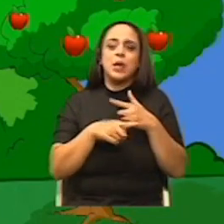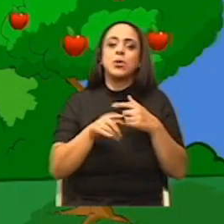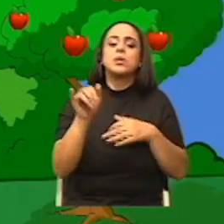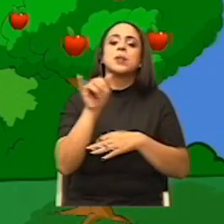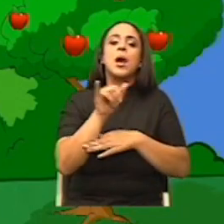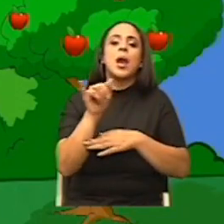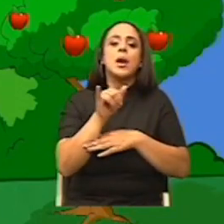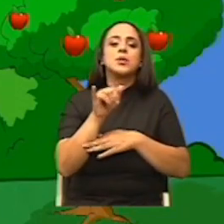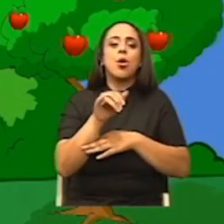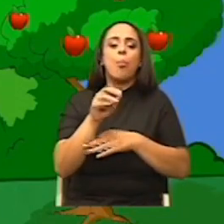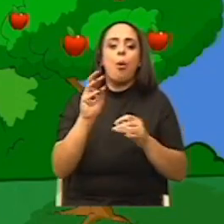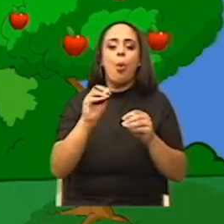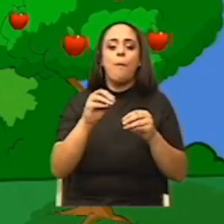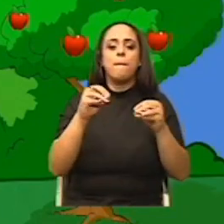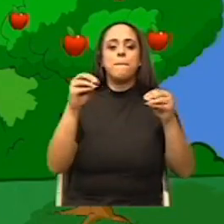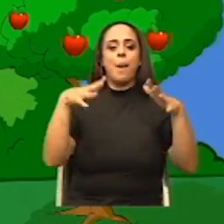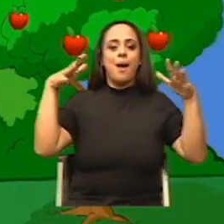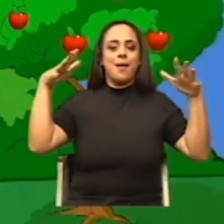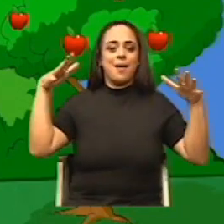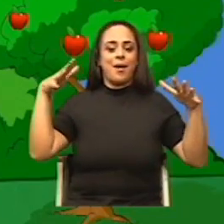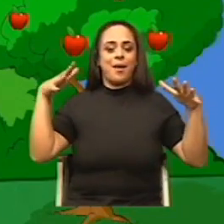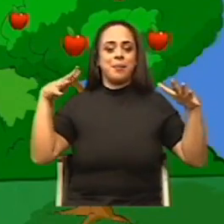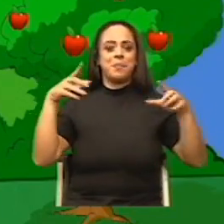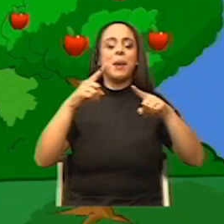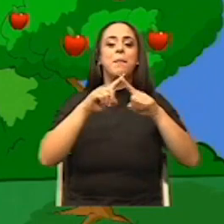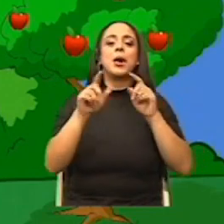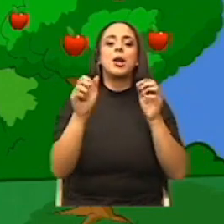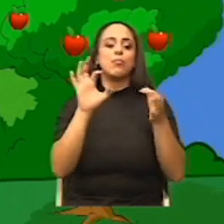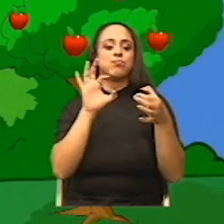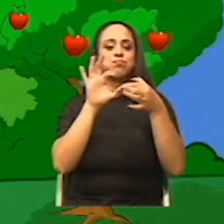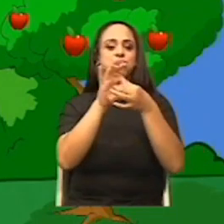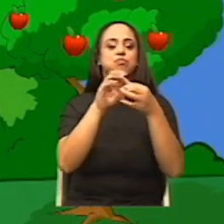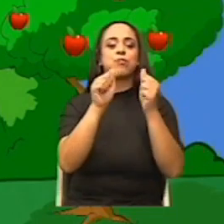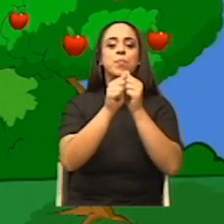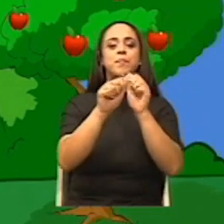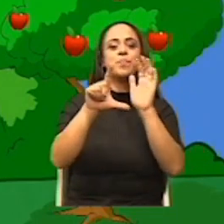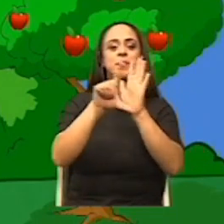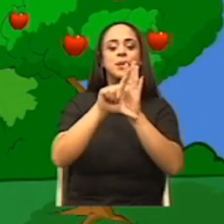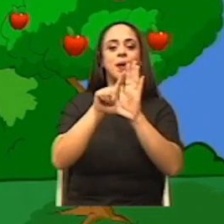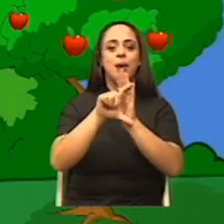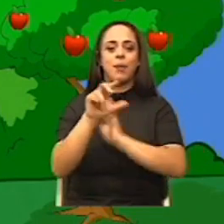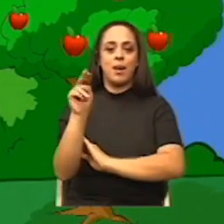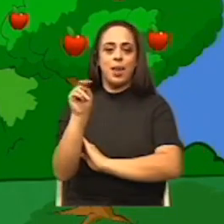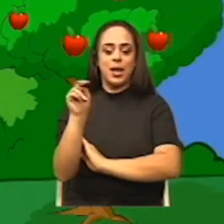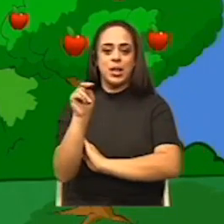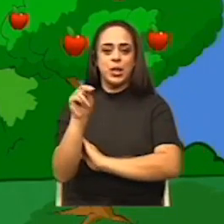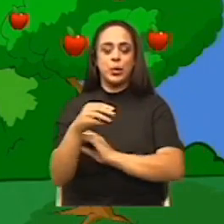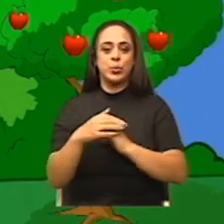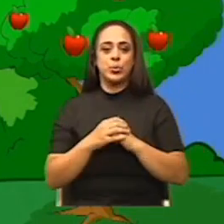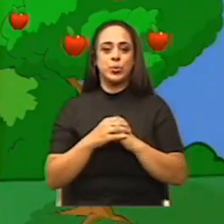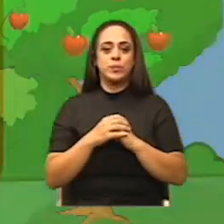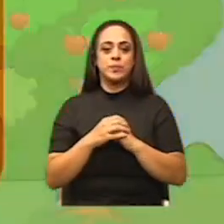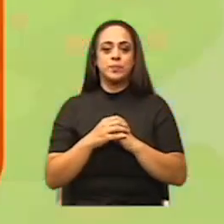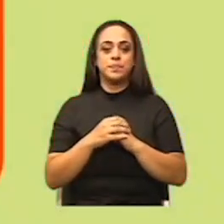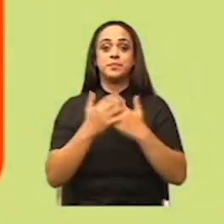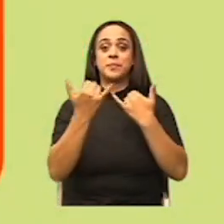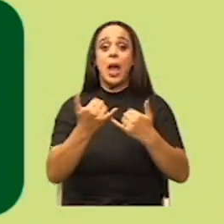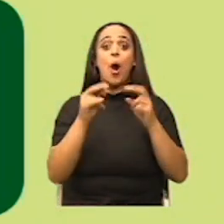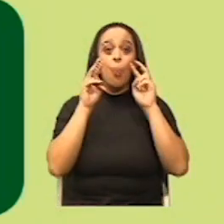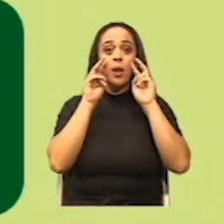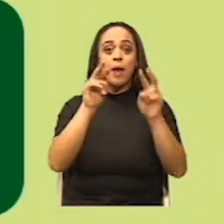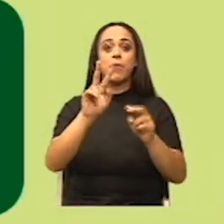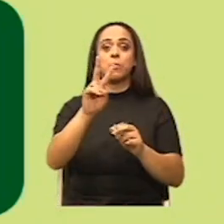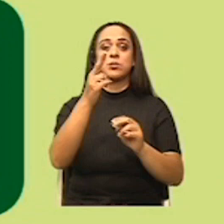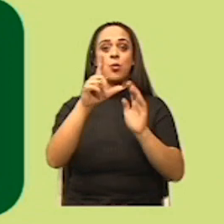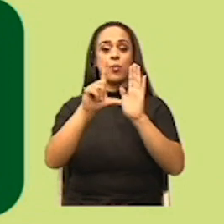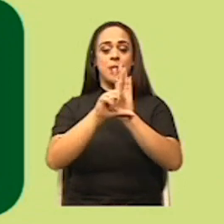magia, pero aplicado con la primera ley de Newton. Excelente. Continuamos con la segunda ley de Newton. Veámosla.